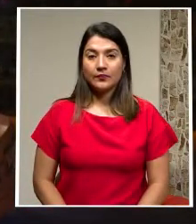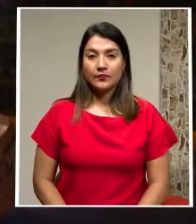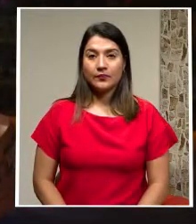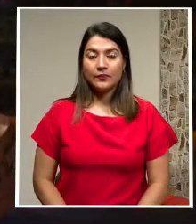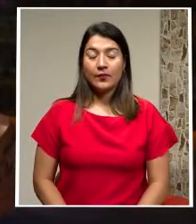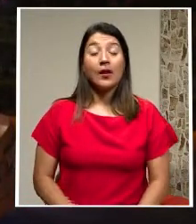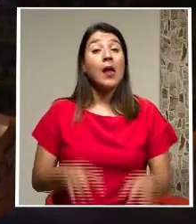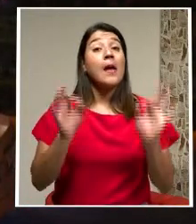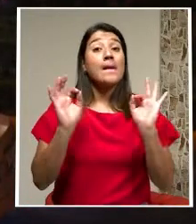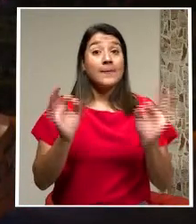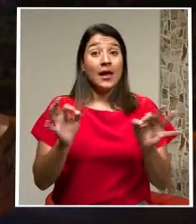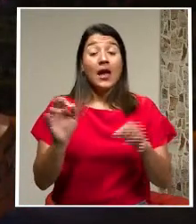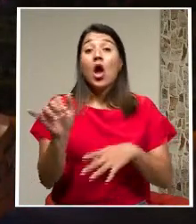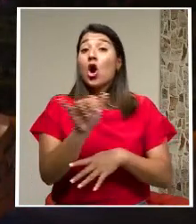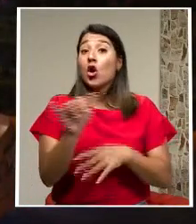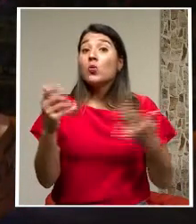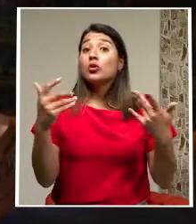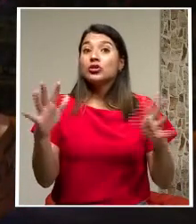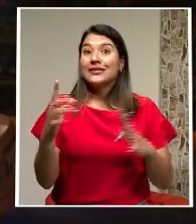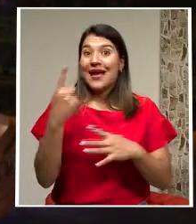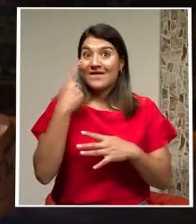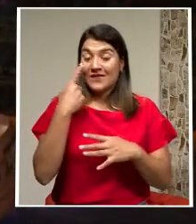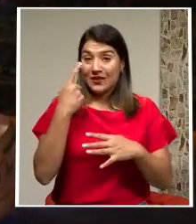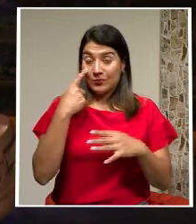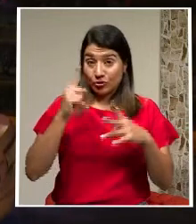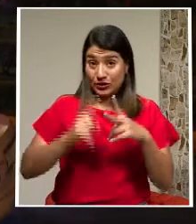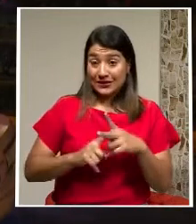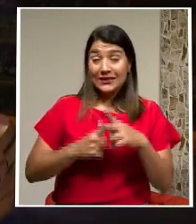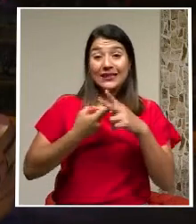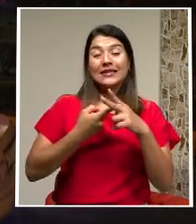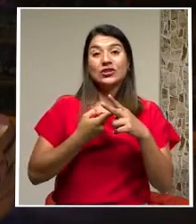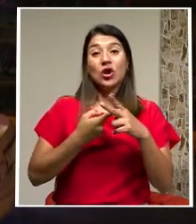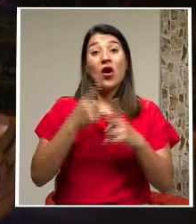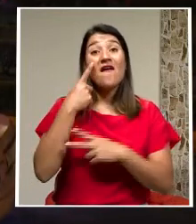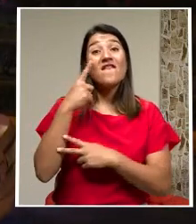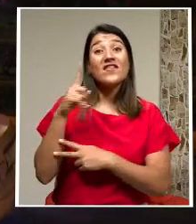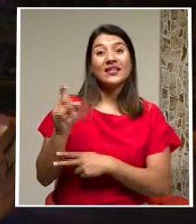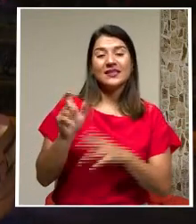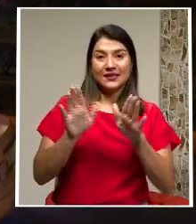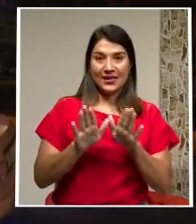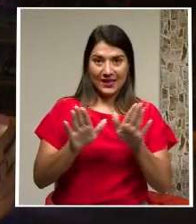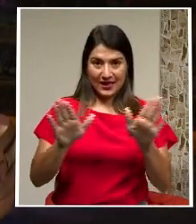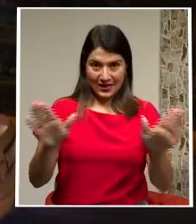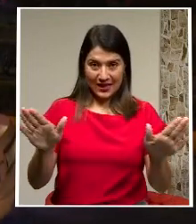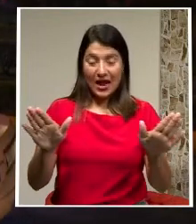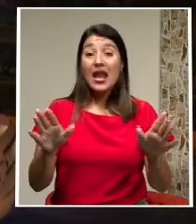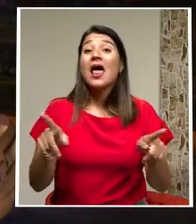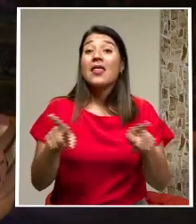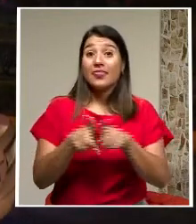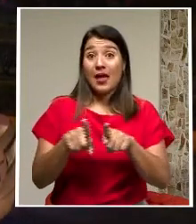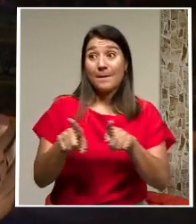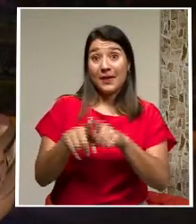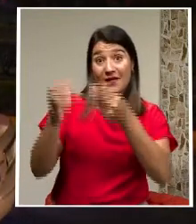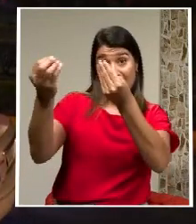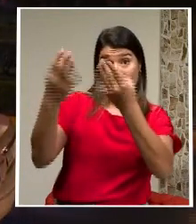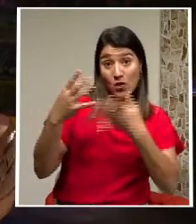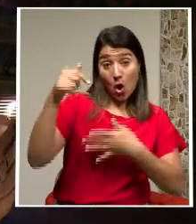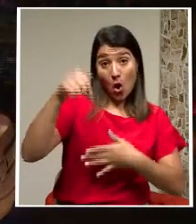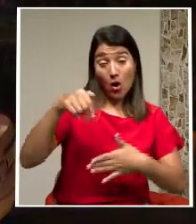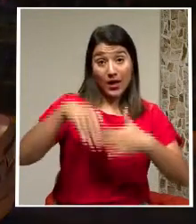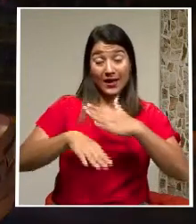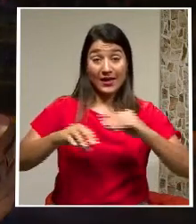bien y es que tal y como lo veíamos al principio es que la Fiscalía General también nos informó esta mañana